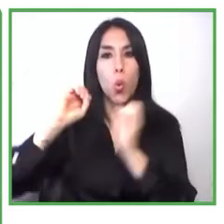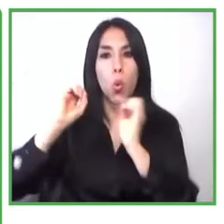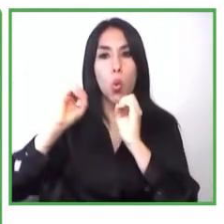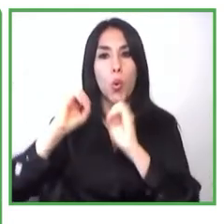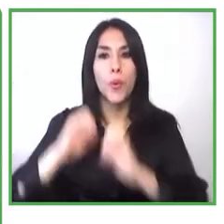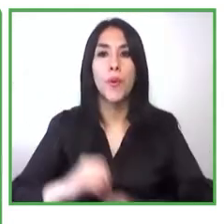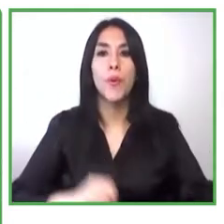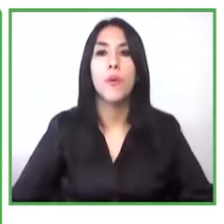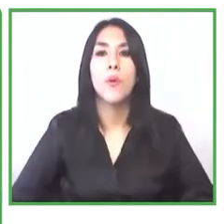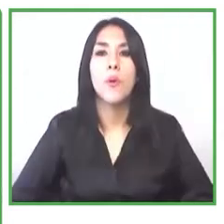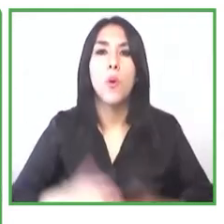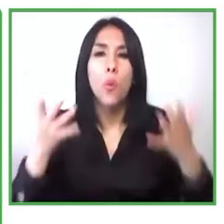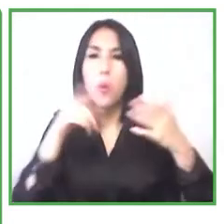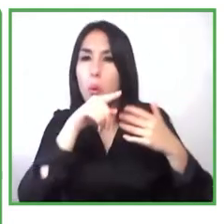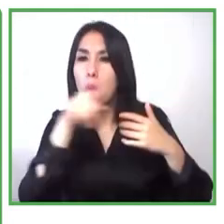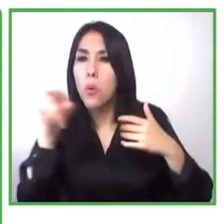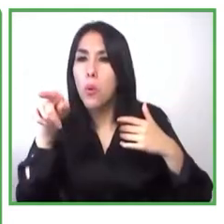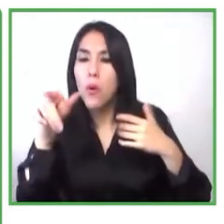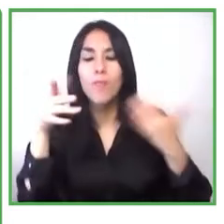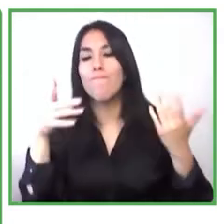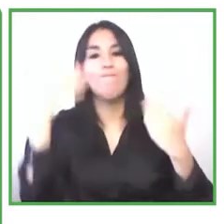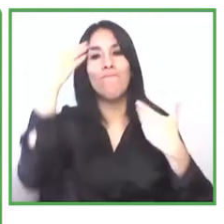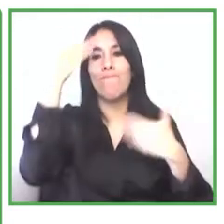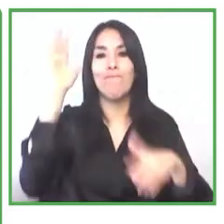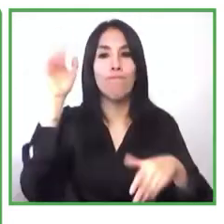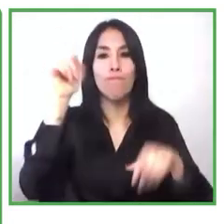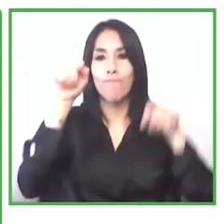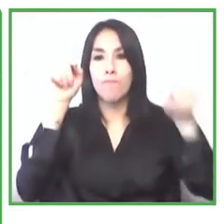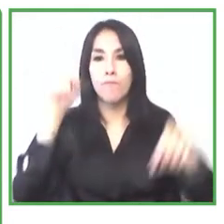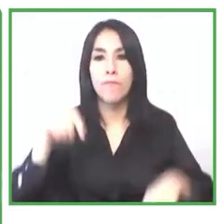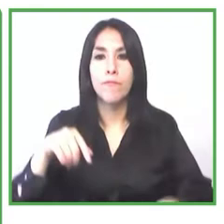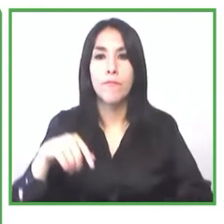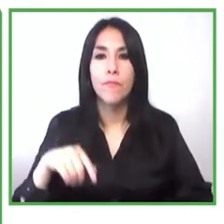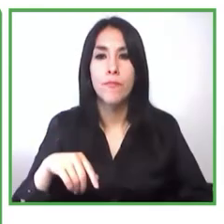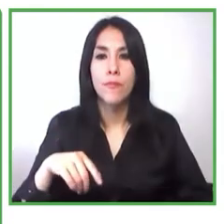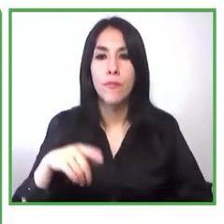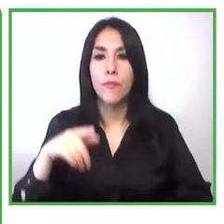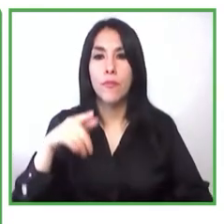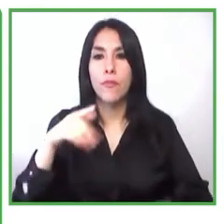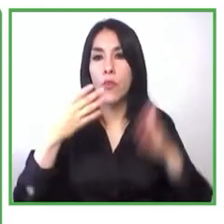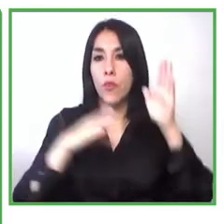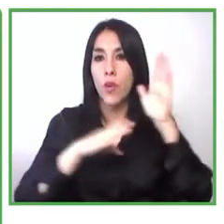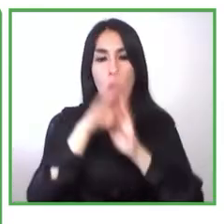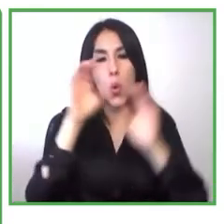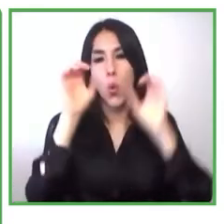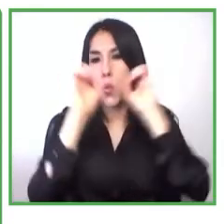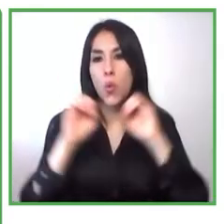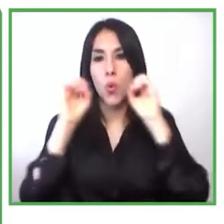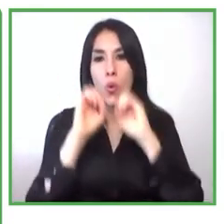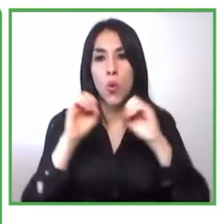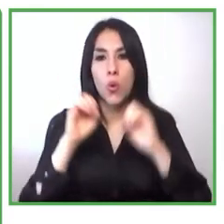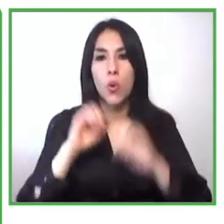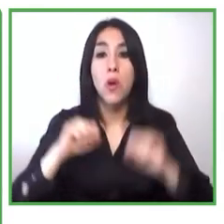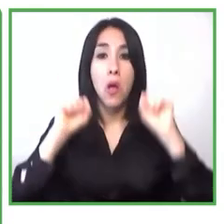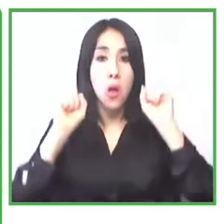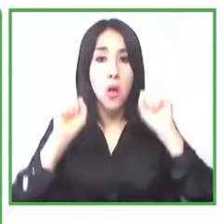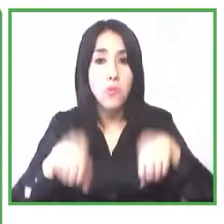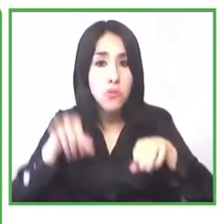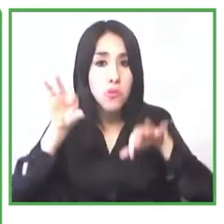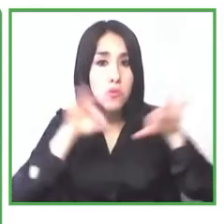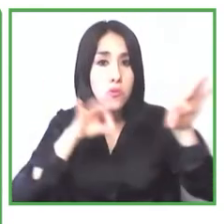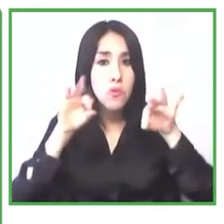financiación, que uno los pueda organizar y tener un análisis de datos que permita tomar